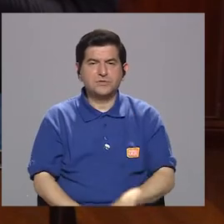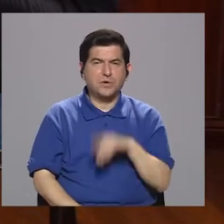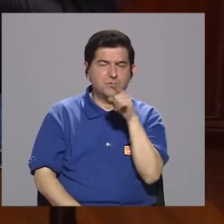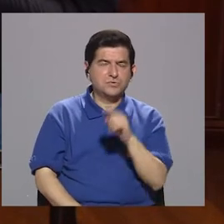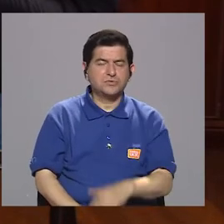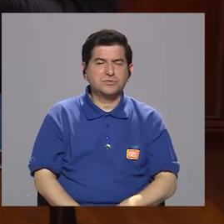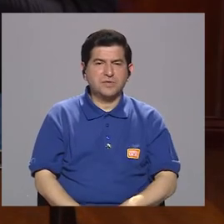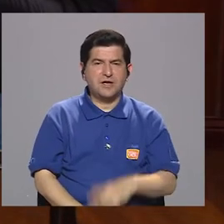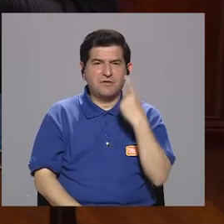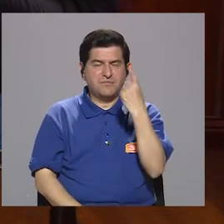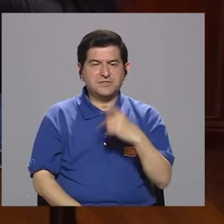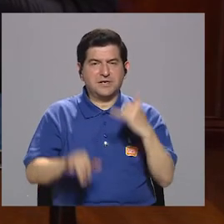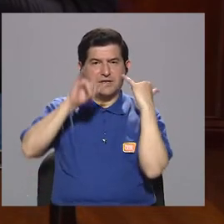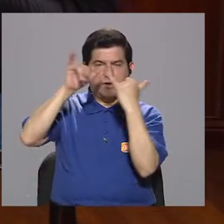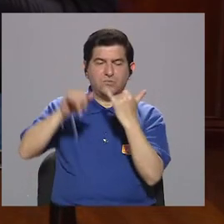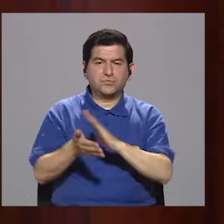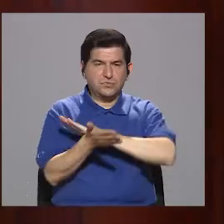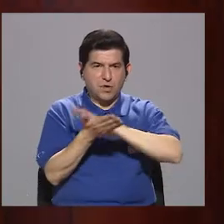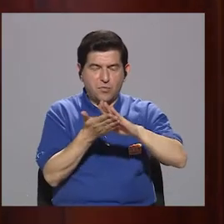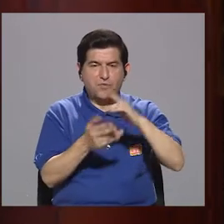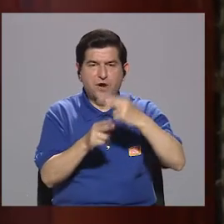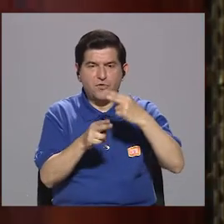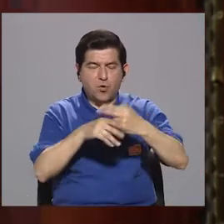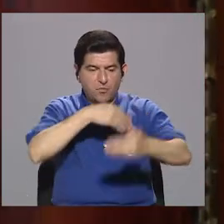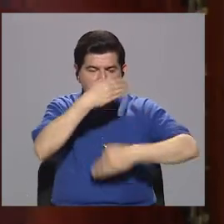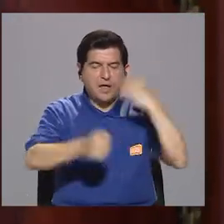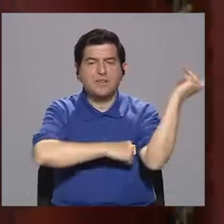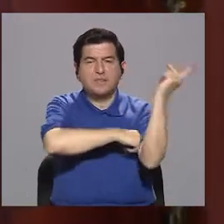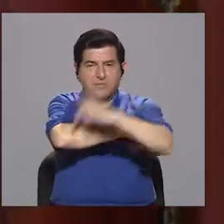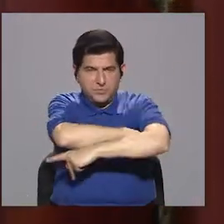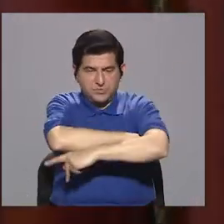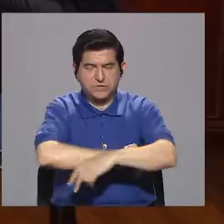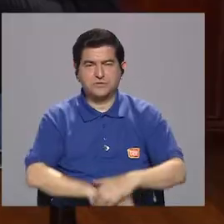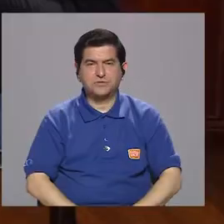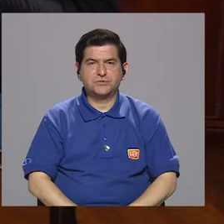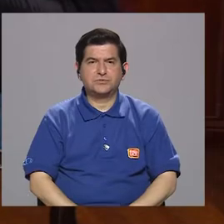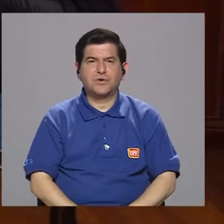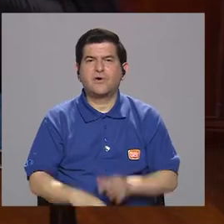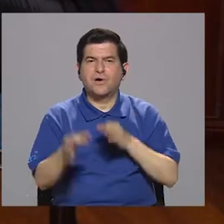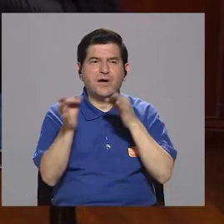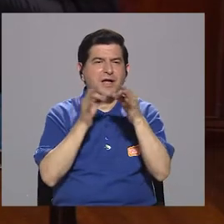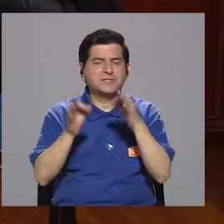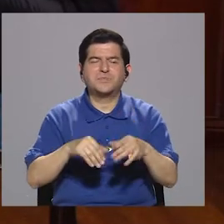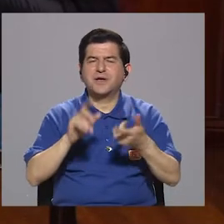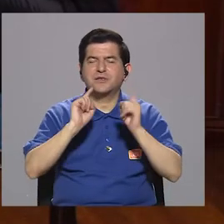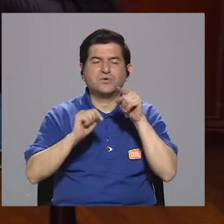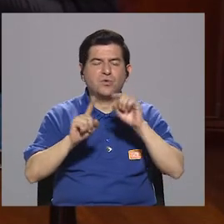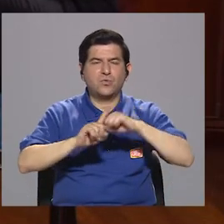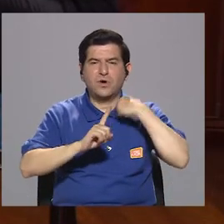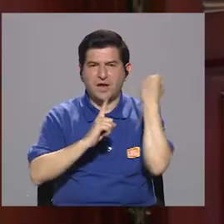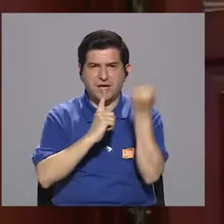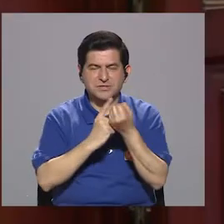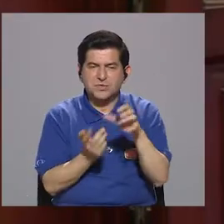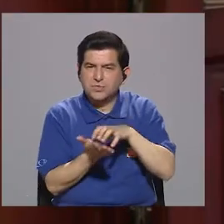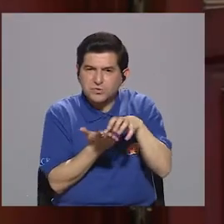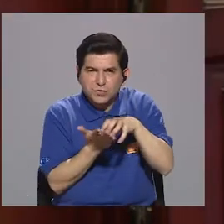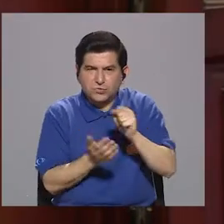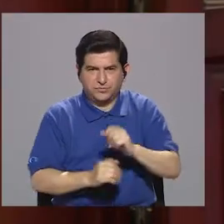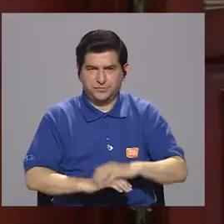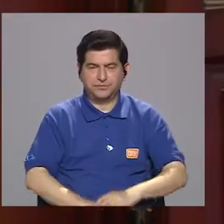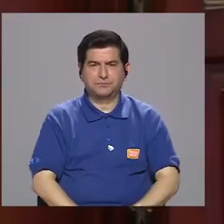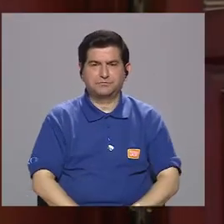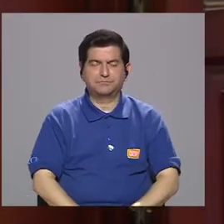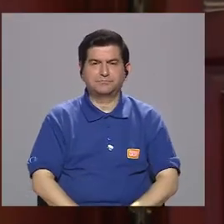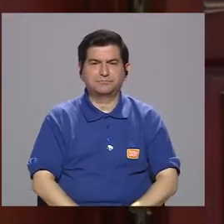acusa a usted de haber influido para que se volviera su nombre en una causa penal. ¿Cuál es la explicación más convincente a un escenario de cuestionamientos en ese